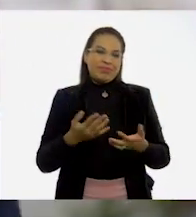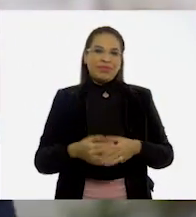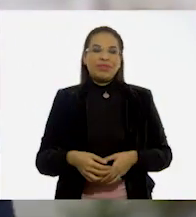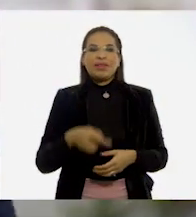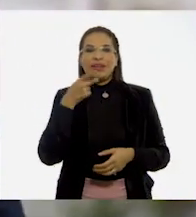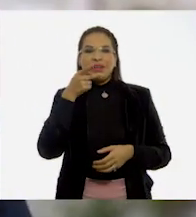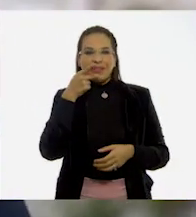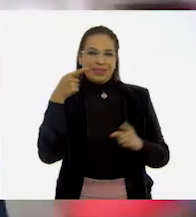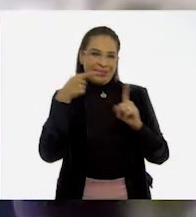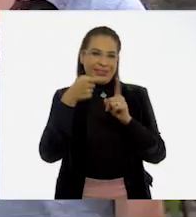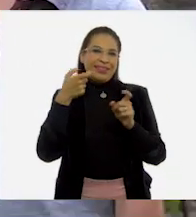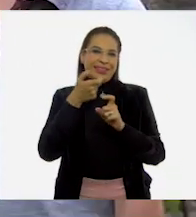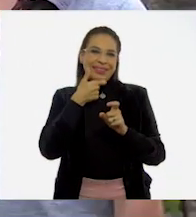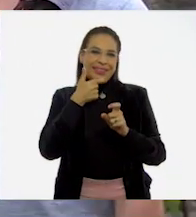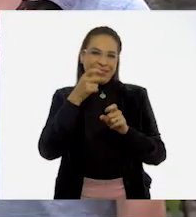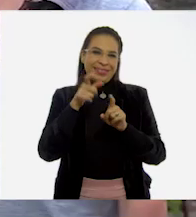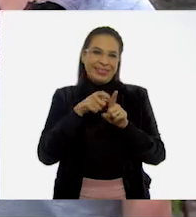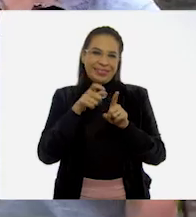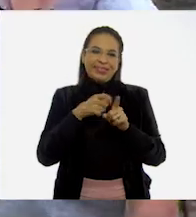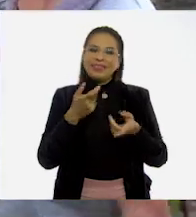Ay, Toño, no empieces.